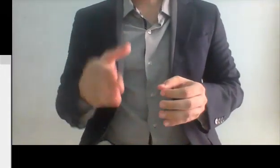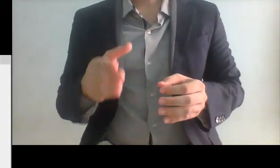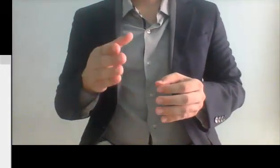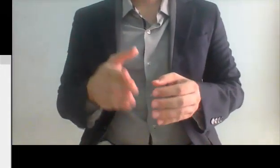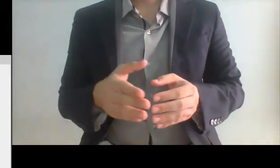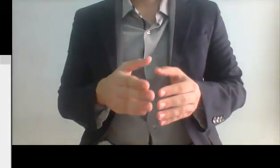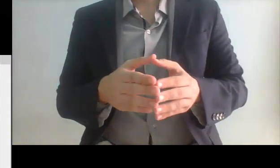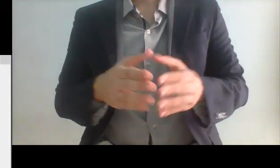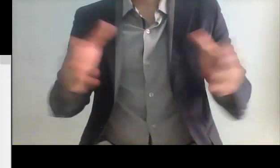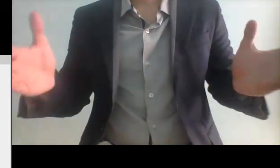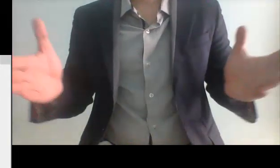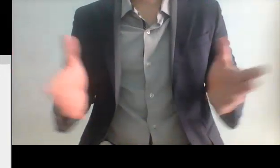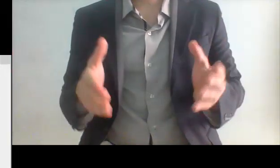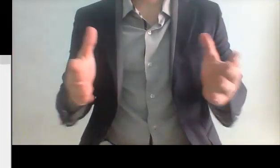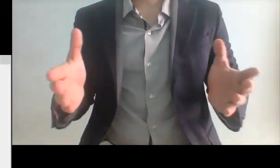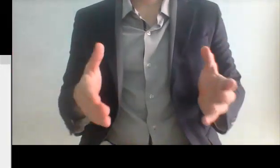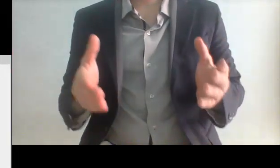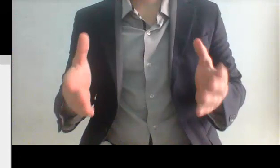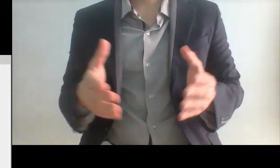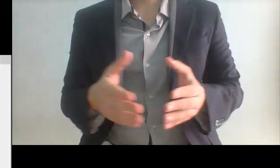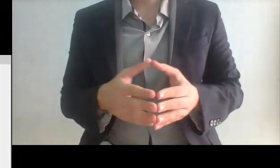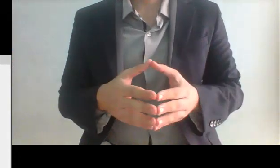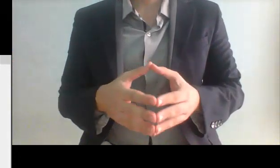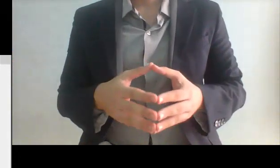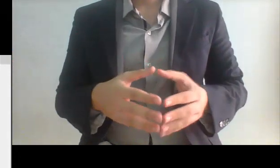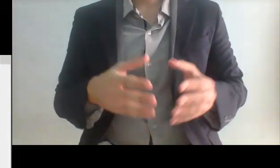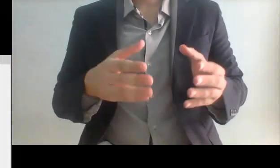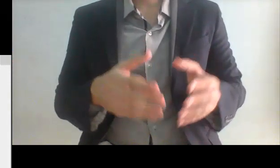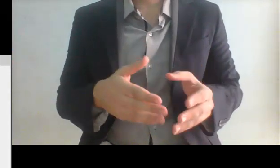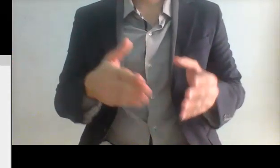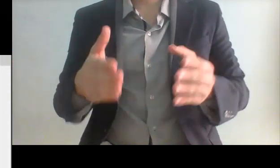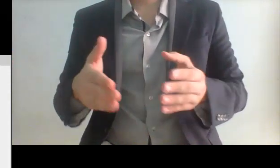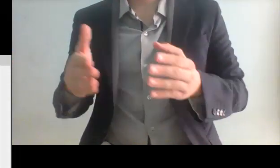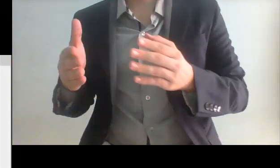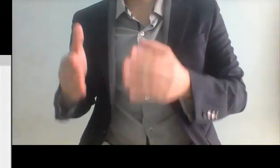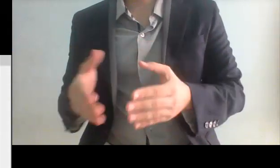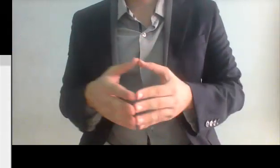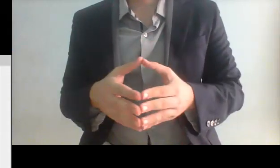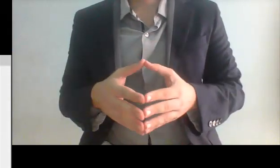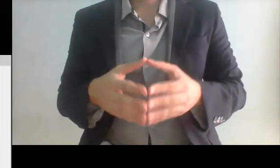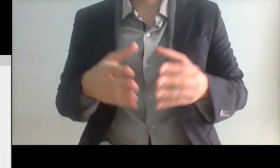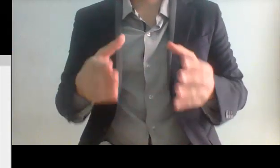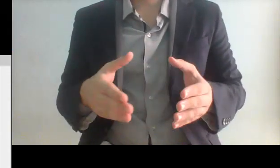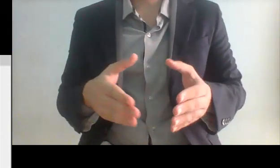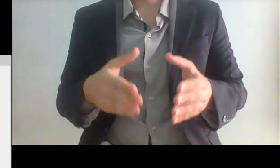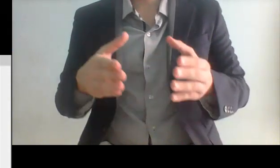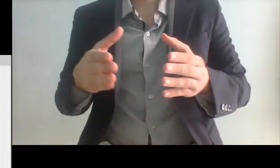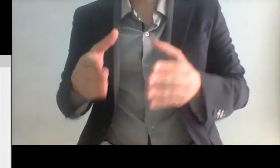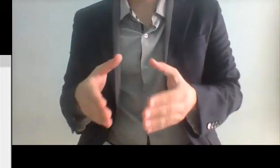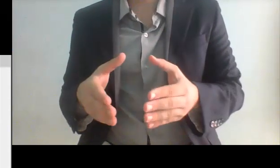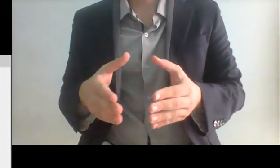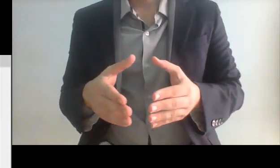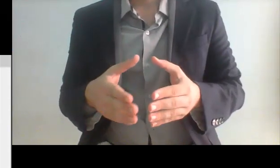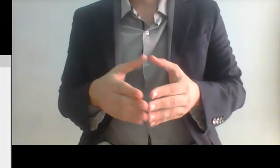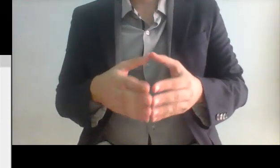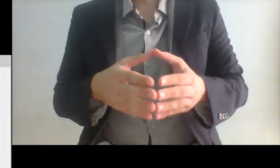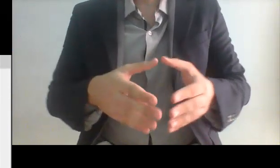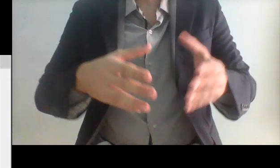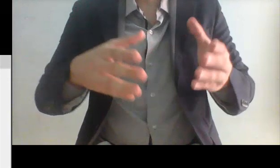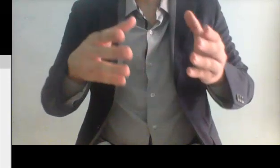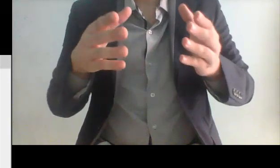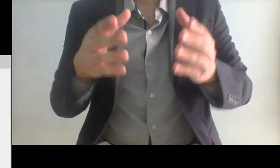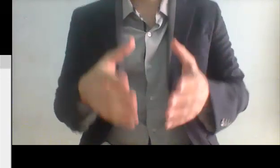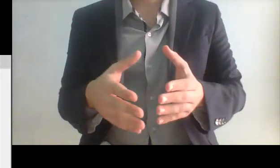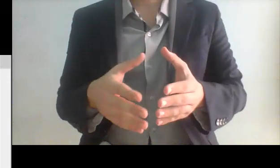¿cómo? ¿en qué puesto sirvió este personaje? en la secretaria de Cien de Crédito Público pues ni nada más ni nada menos que